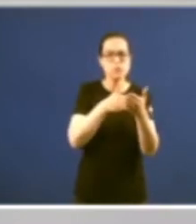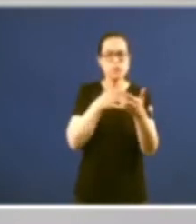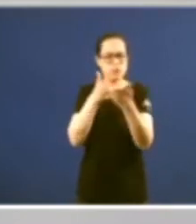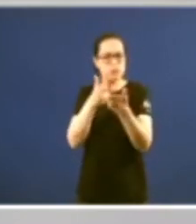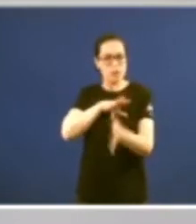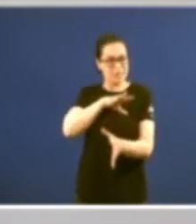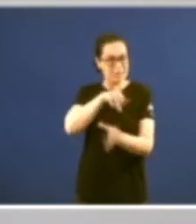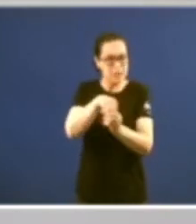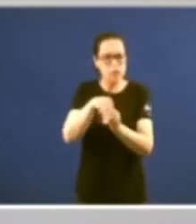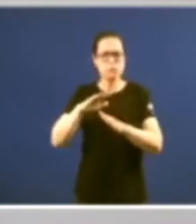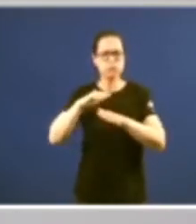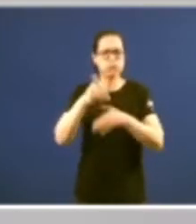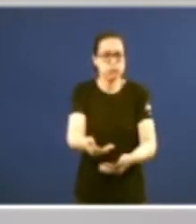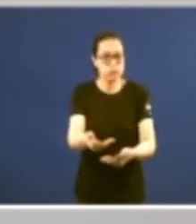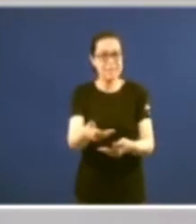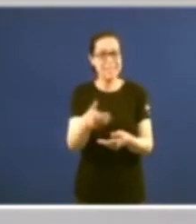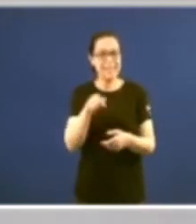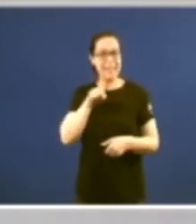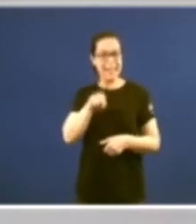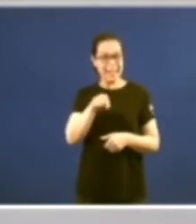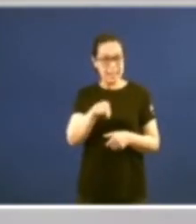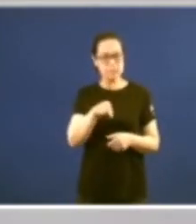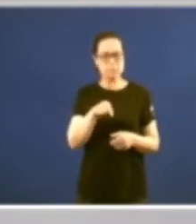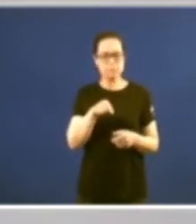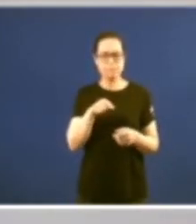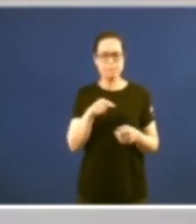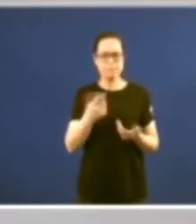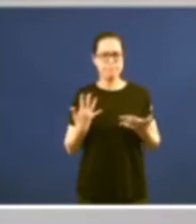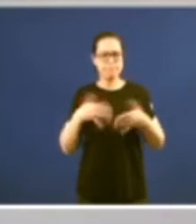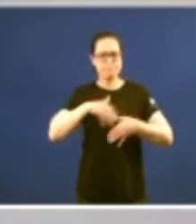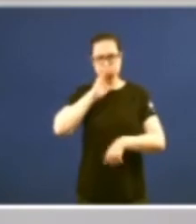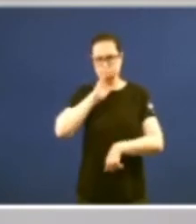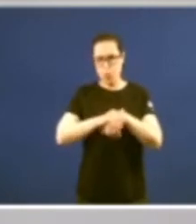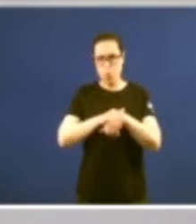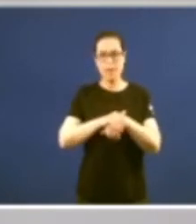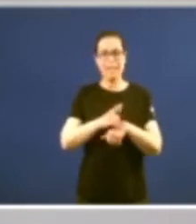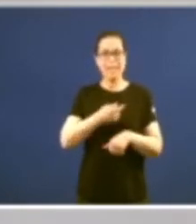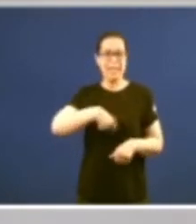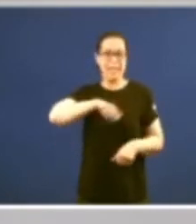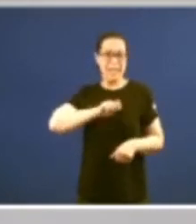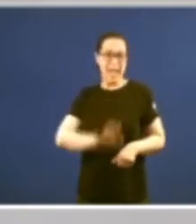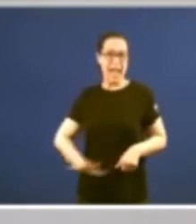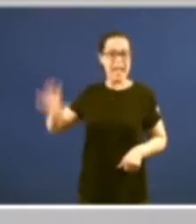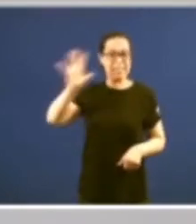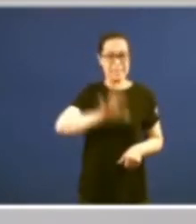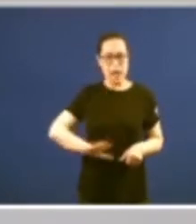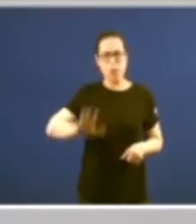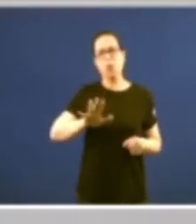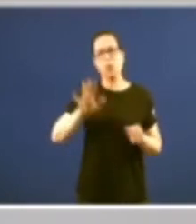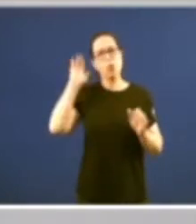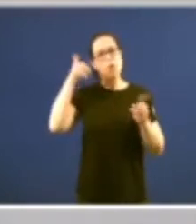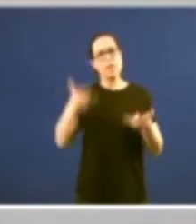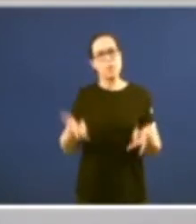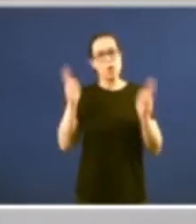oponga a ese desarrollo estará haciendo efectivo la perspectiva del Estado democrático como Estado defensor de los derechos